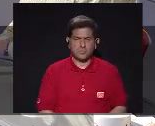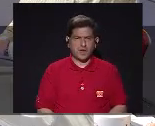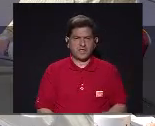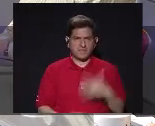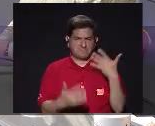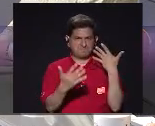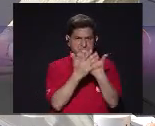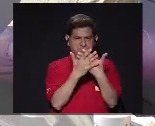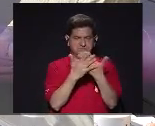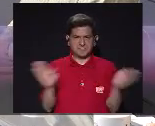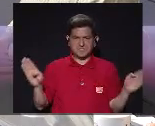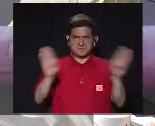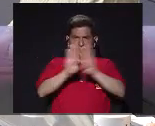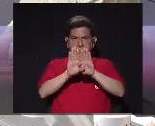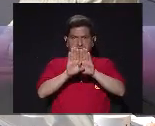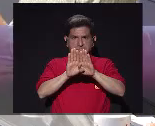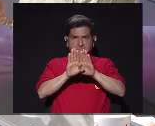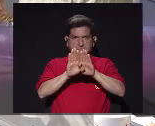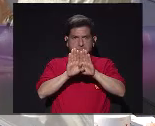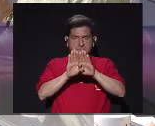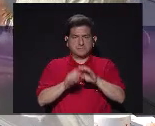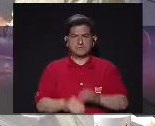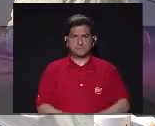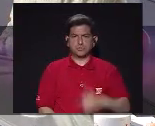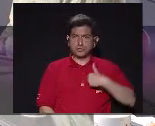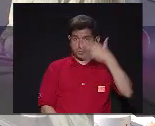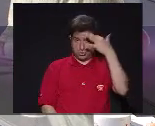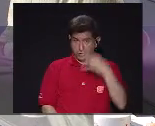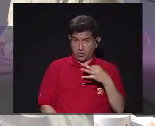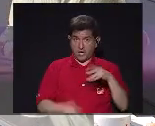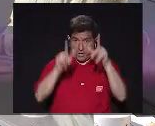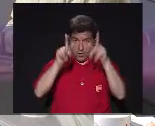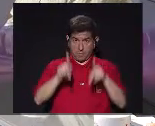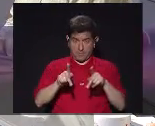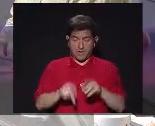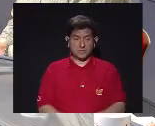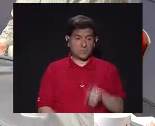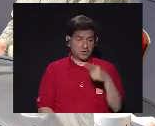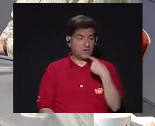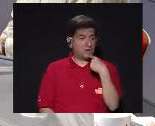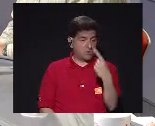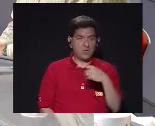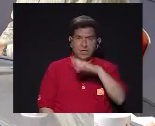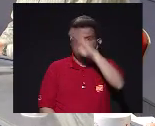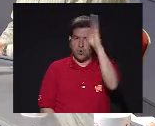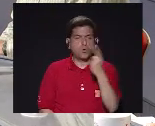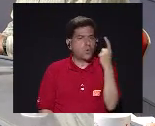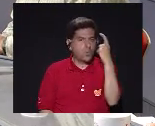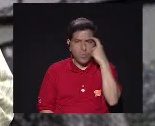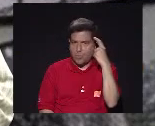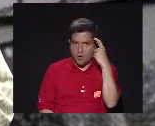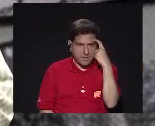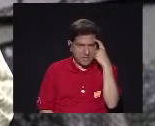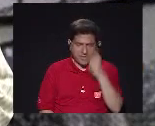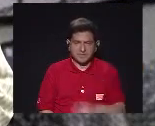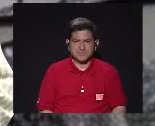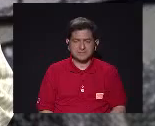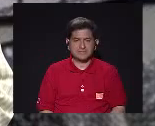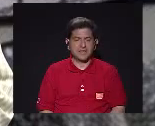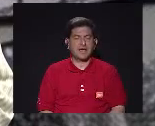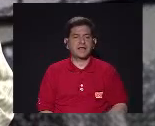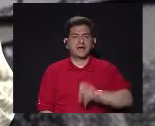se pueden tener Los portones cerrados Y quizás Yo creo Que las personas Que acuñaron Estas palabras Nunca pensaron